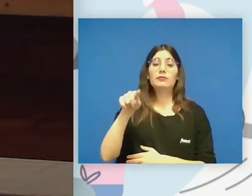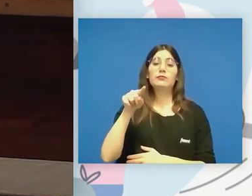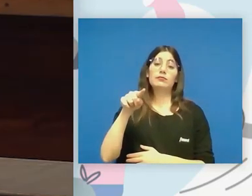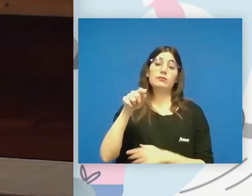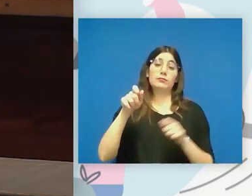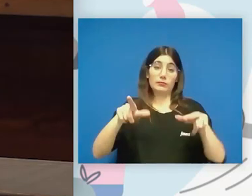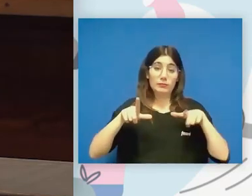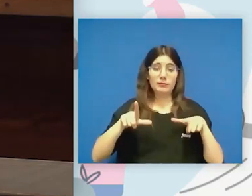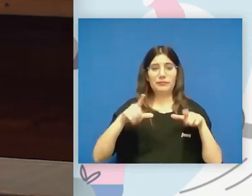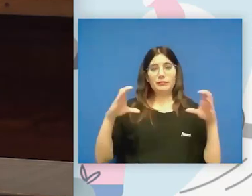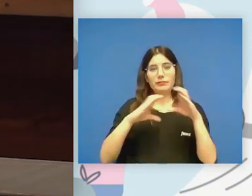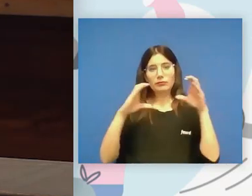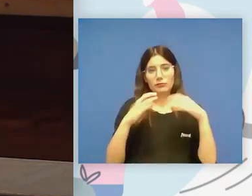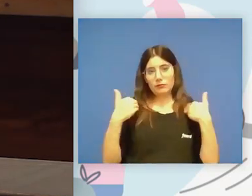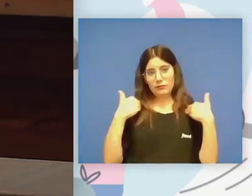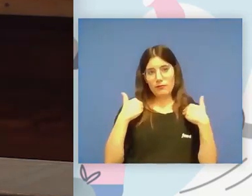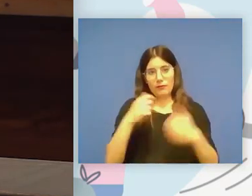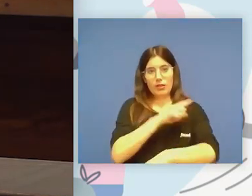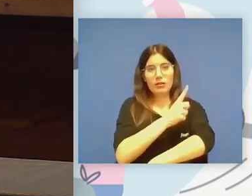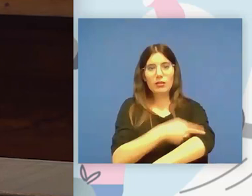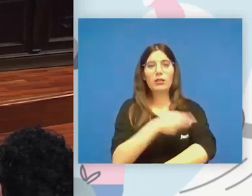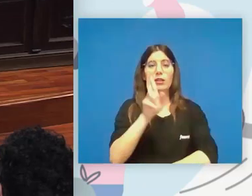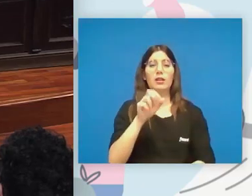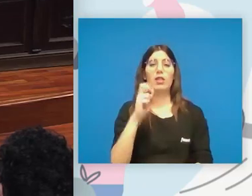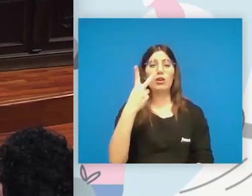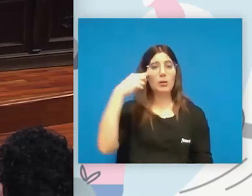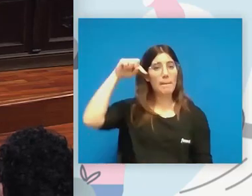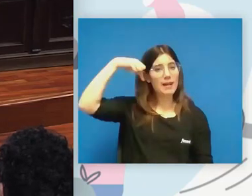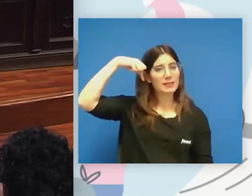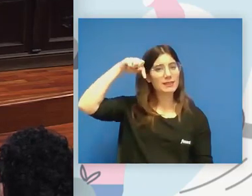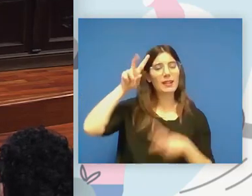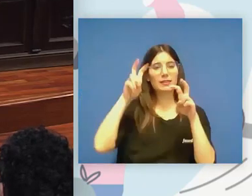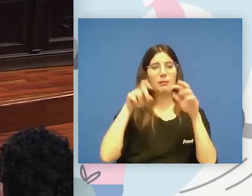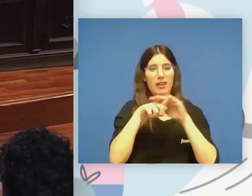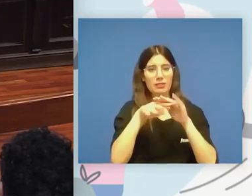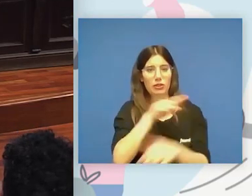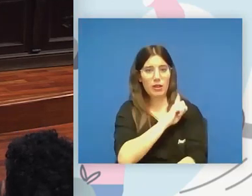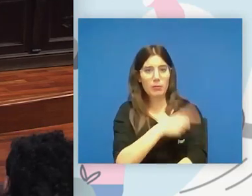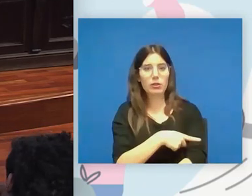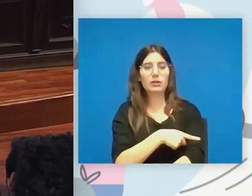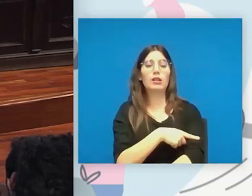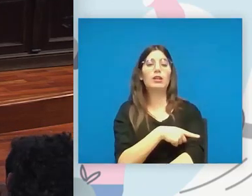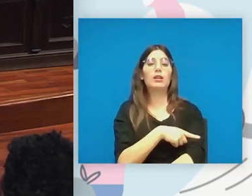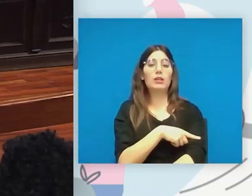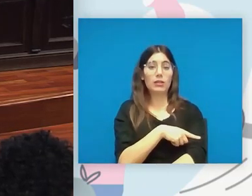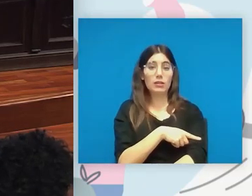Física y el Deporte. Tiene también dos másteres sobre gestión deportiva. Tiene una amplia trayectoria